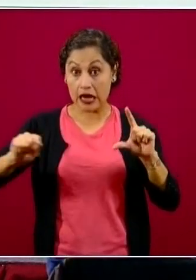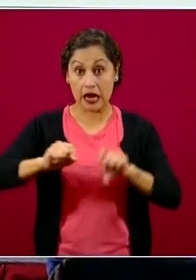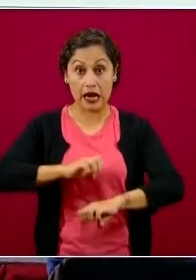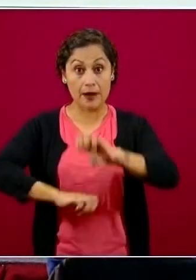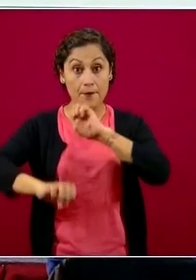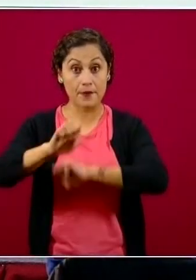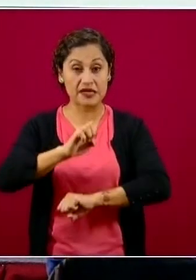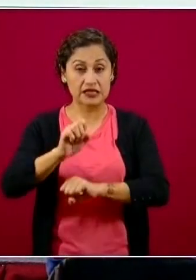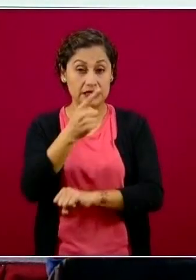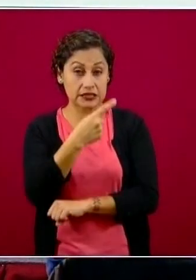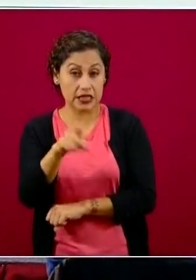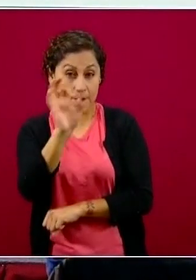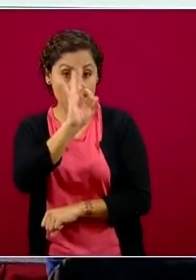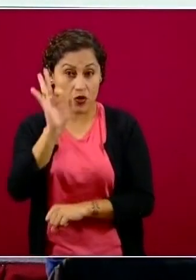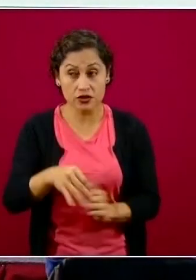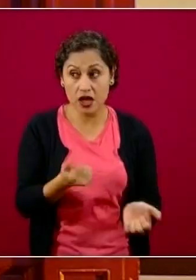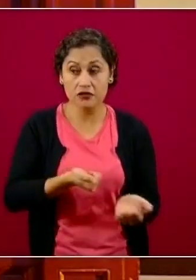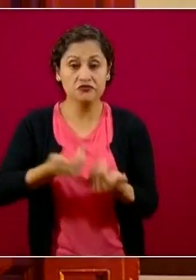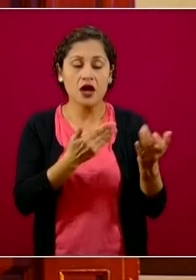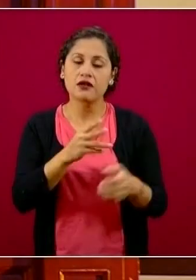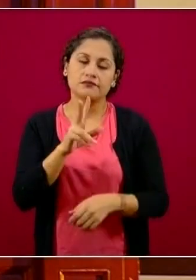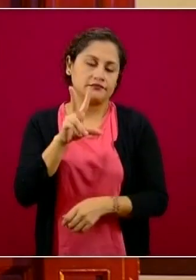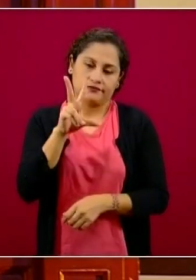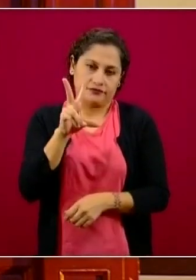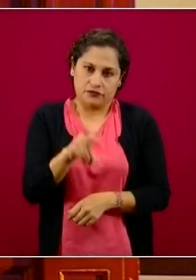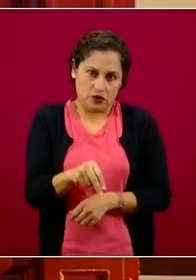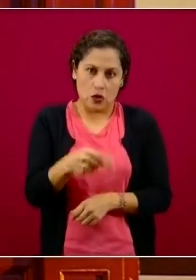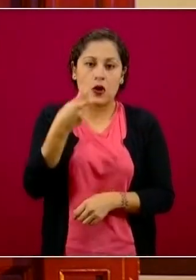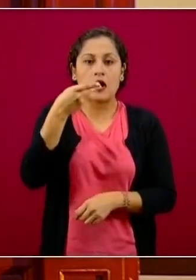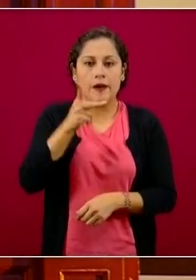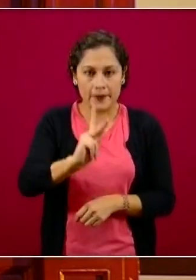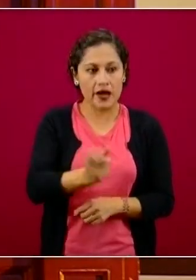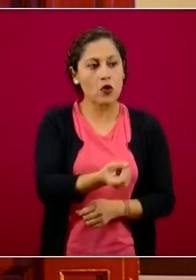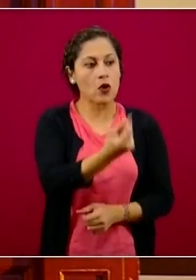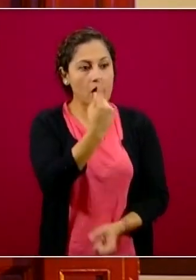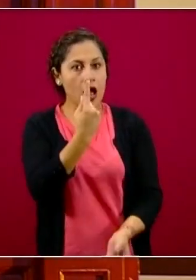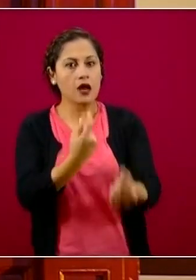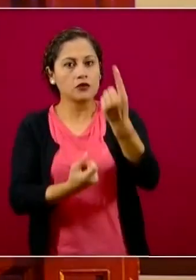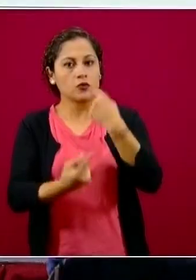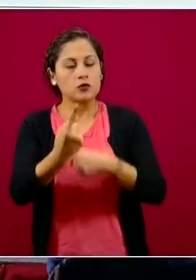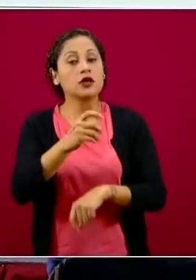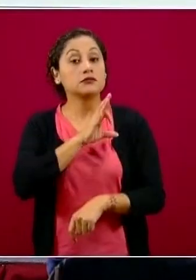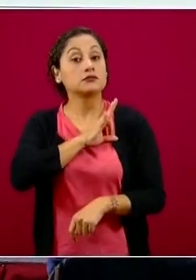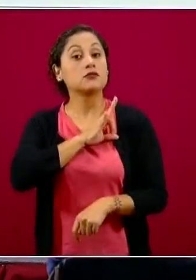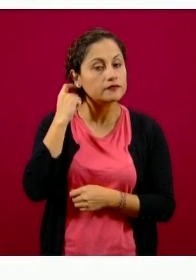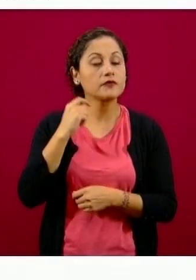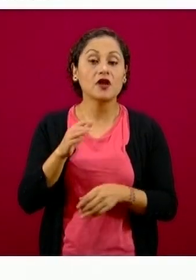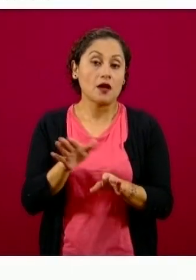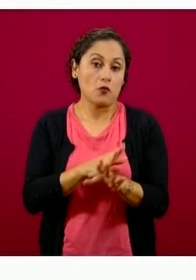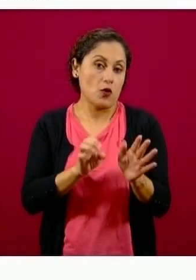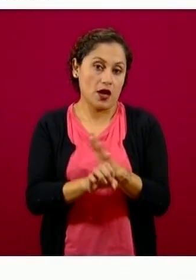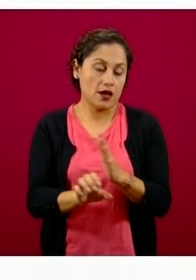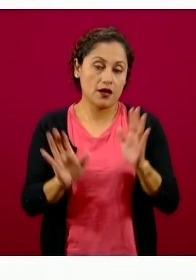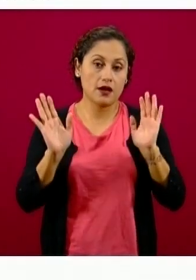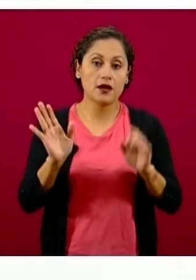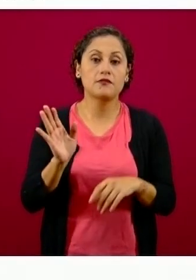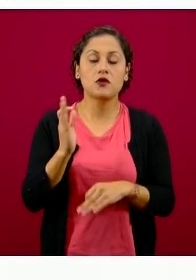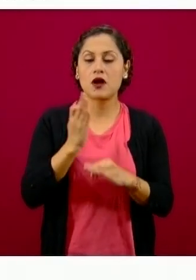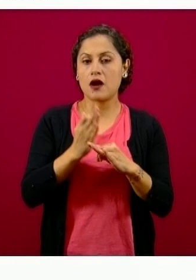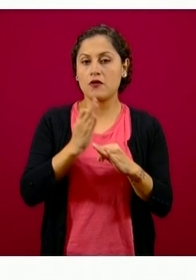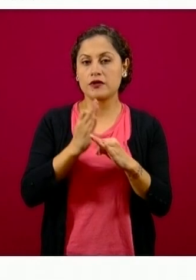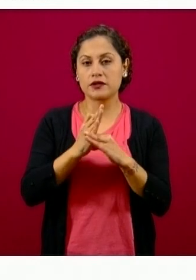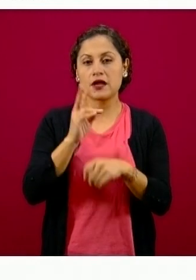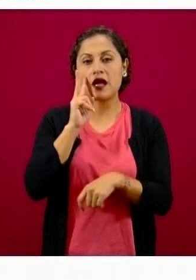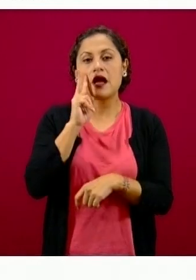las micro y pequeñas empresas no cuentan con la información de cómo exportar y eso lo respondió uno de cada tres empresarios, sobre